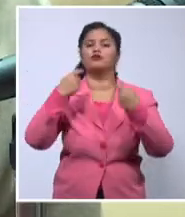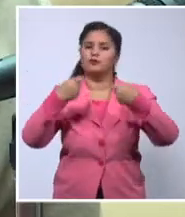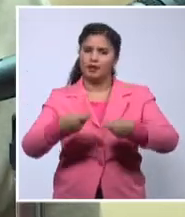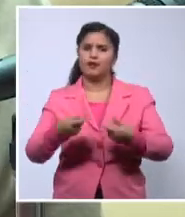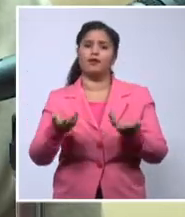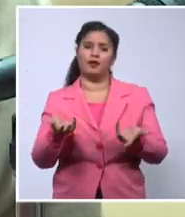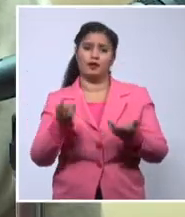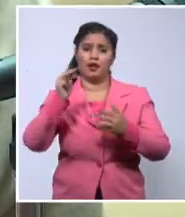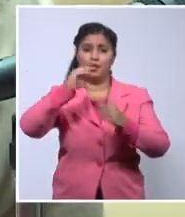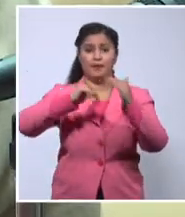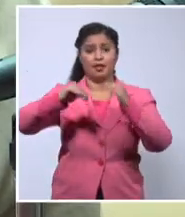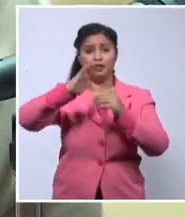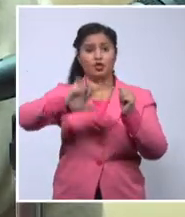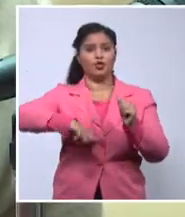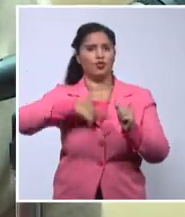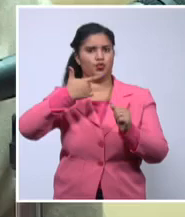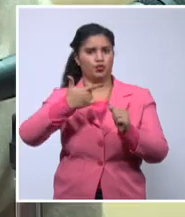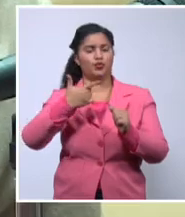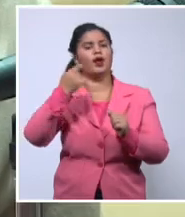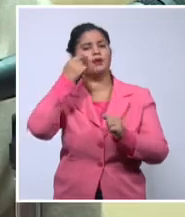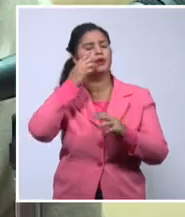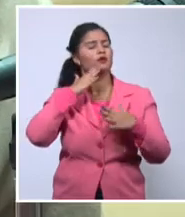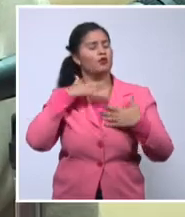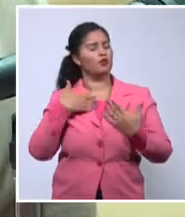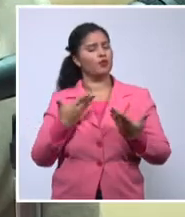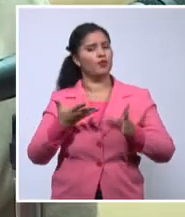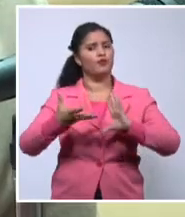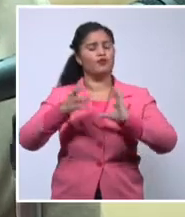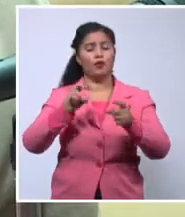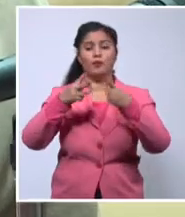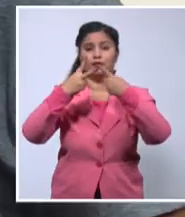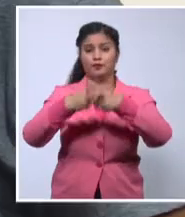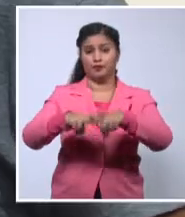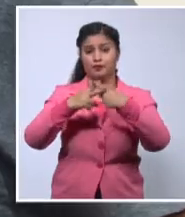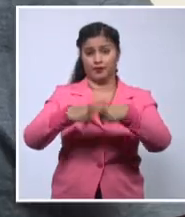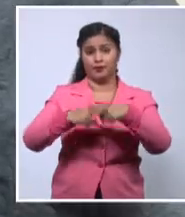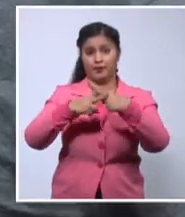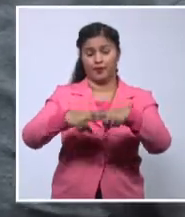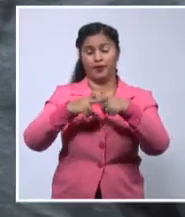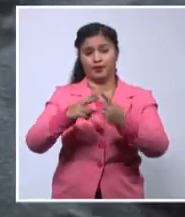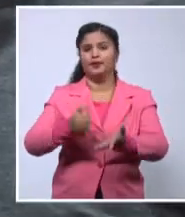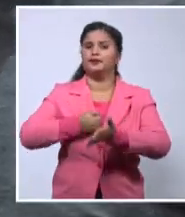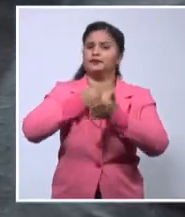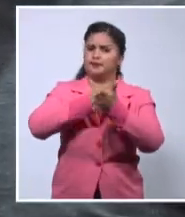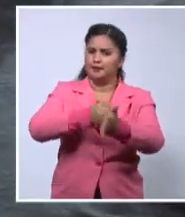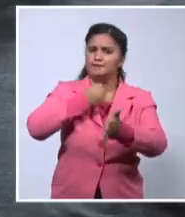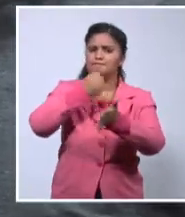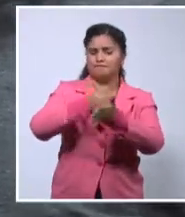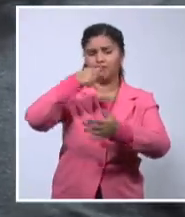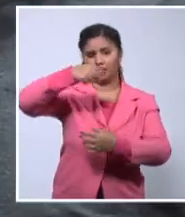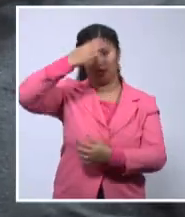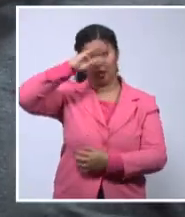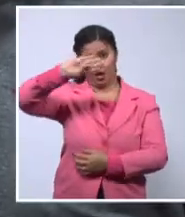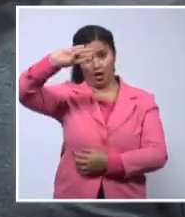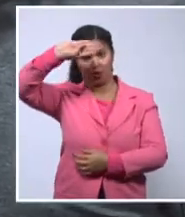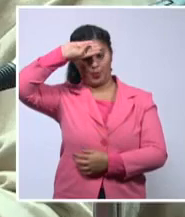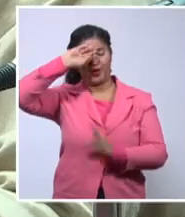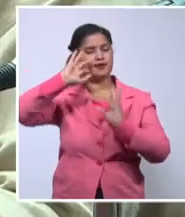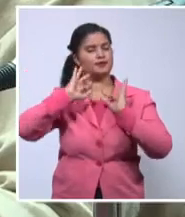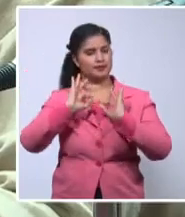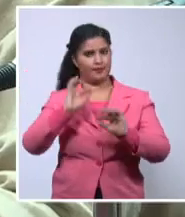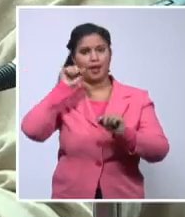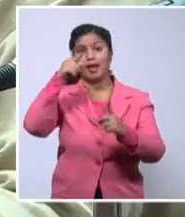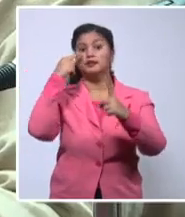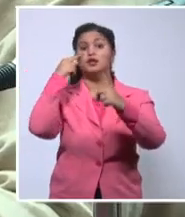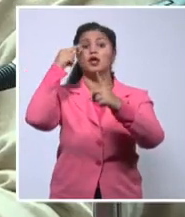capacidad de diálogo que nos ofrecen los espacios que ha creado la revolución para ello. Los temas que nos